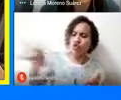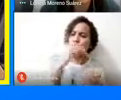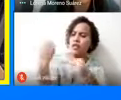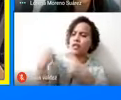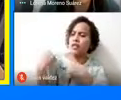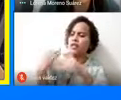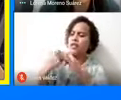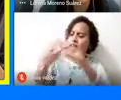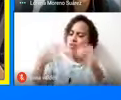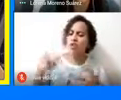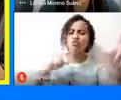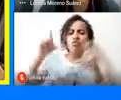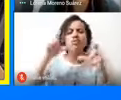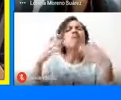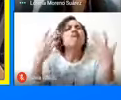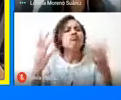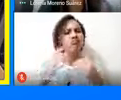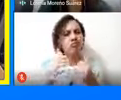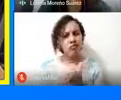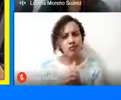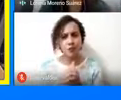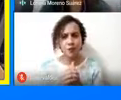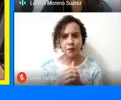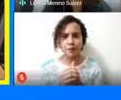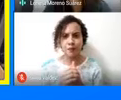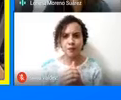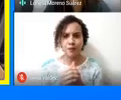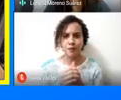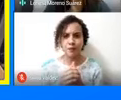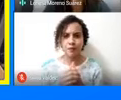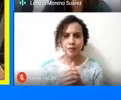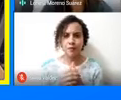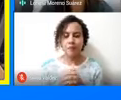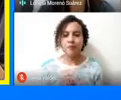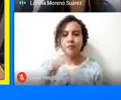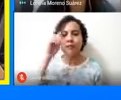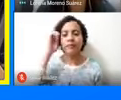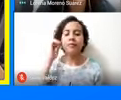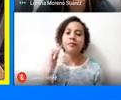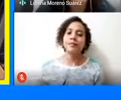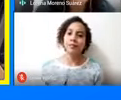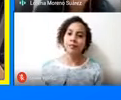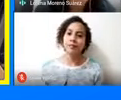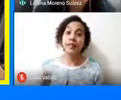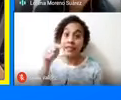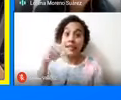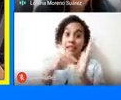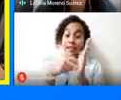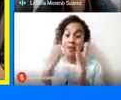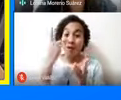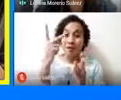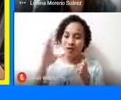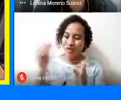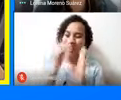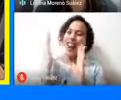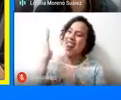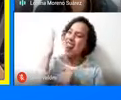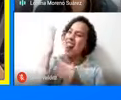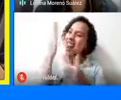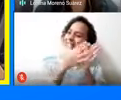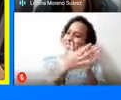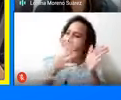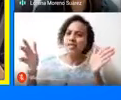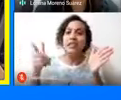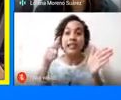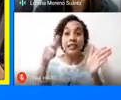en la seguridad turística? Bueno, como lo vimos a través de toda la charla, es